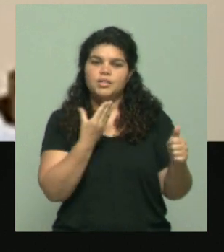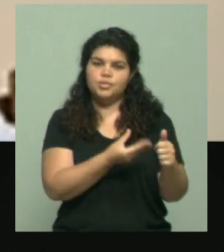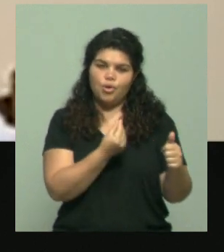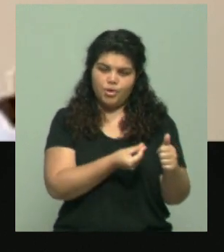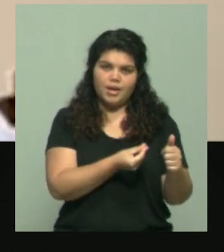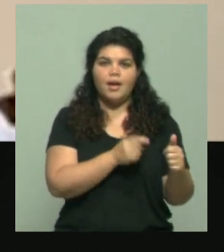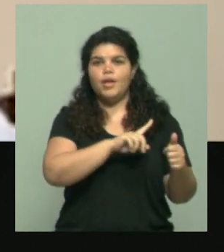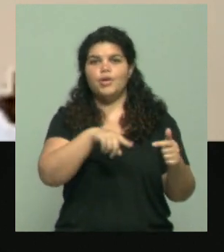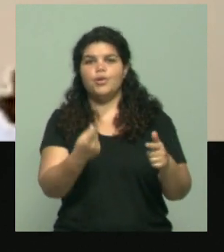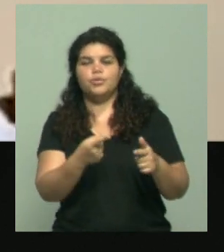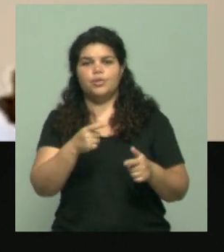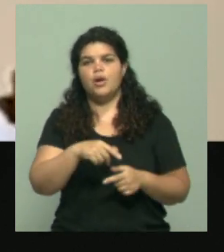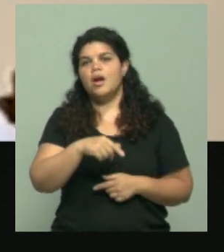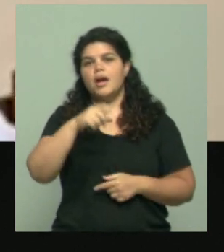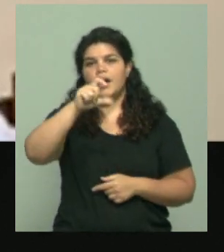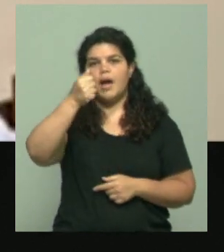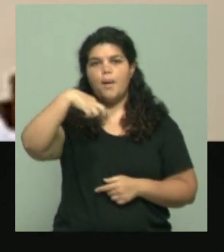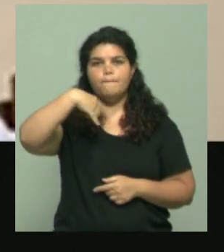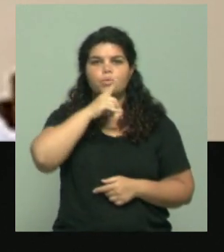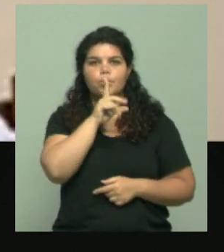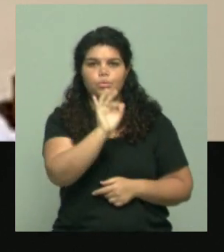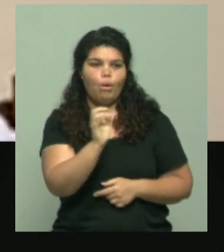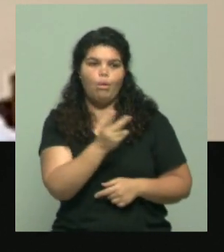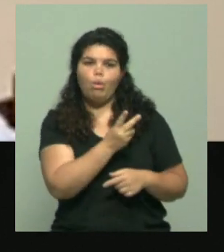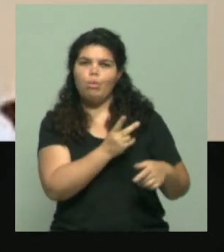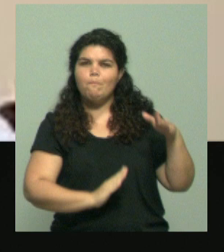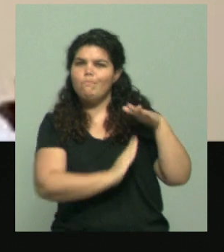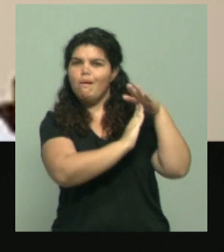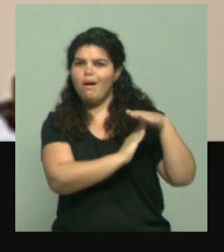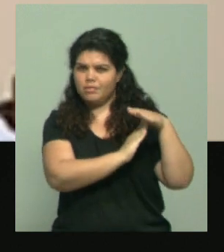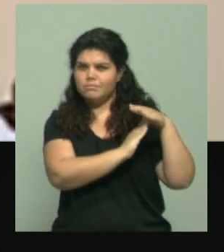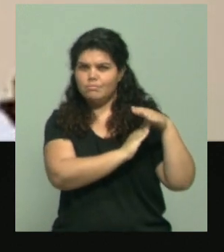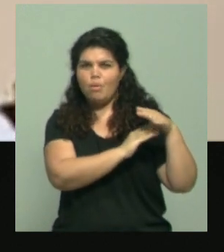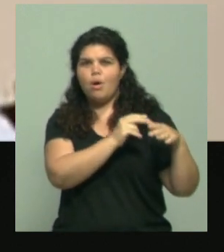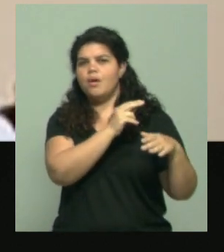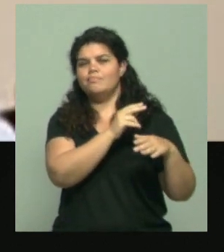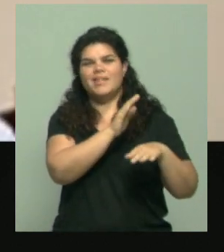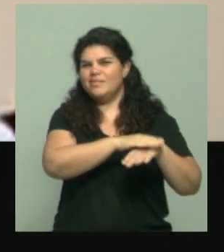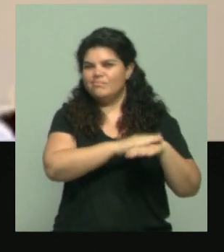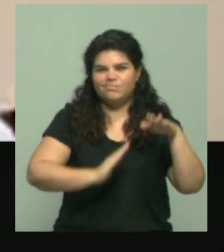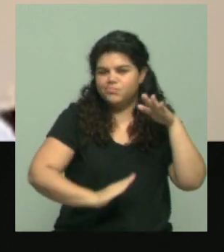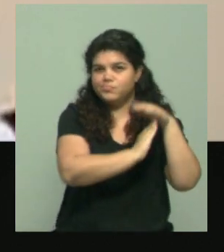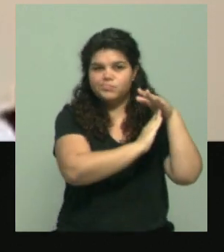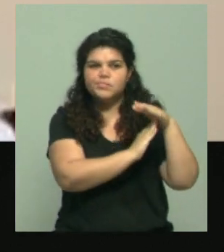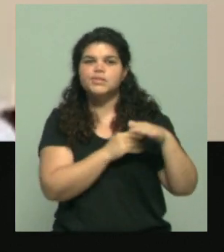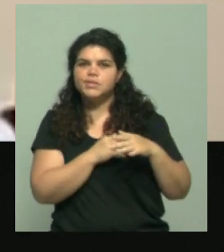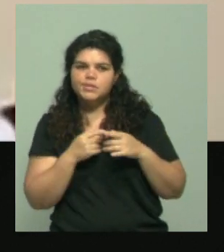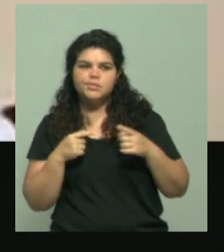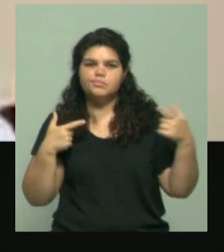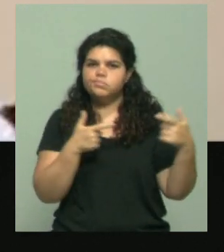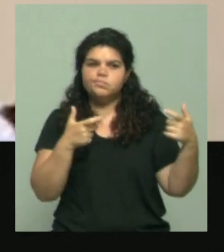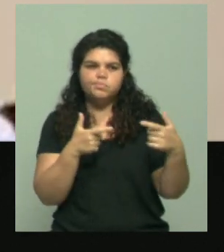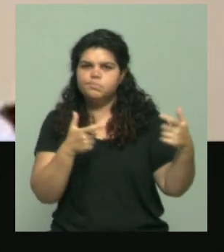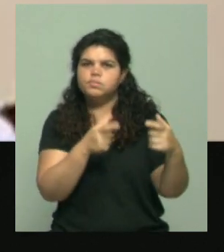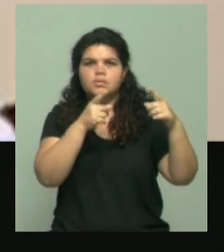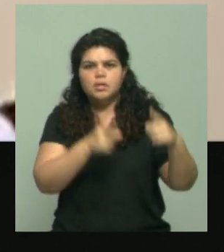Caputo, quienes son las personas de máximo poder, podríamos decir. Y en este marco, desde mi perspectiva, en cuanto al voto por el cual